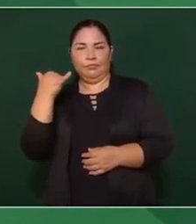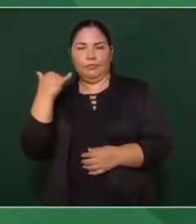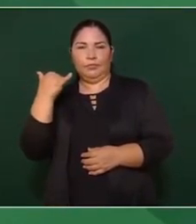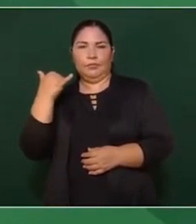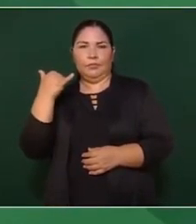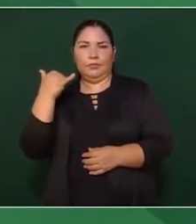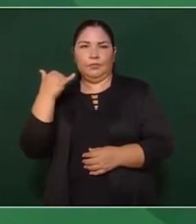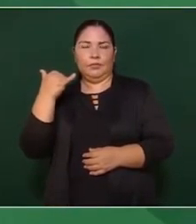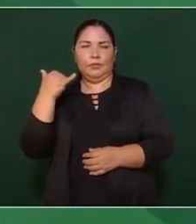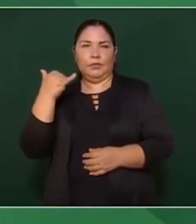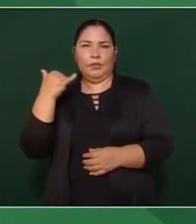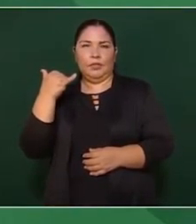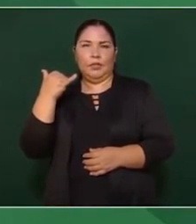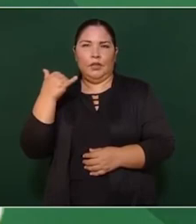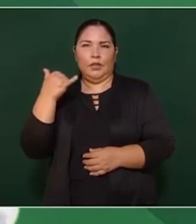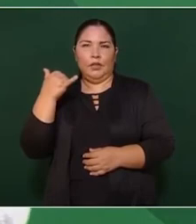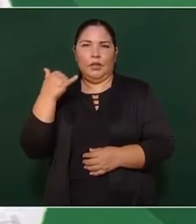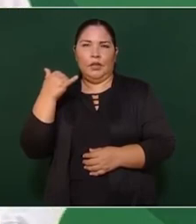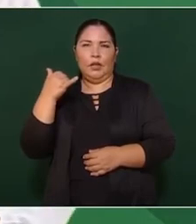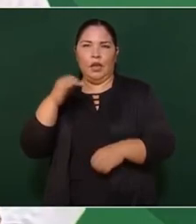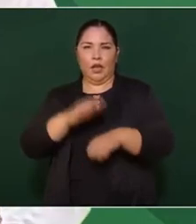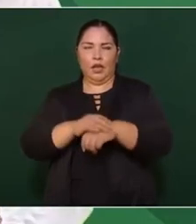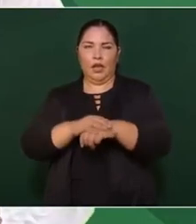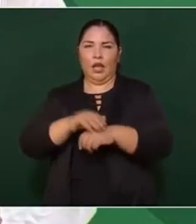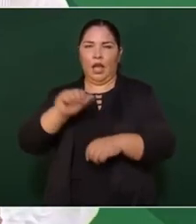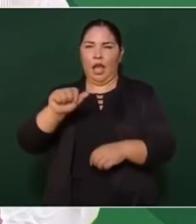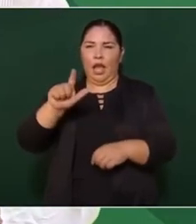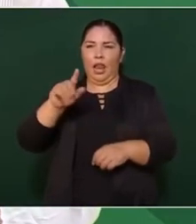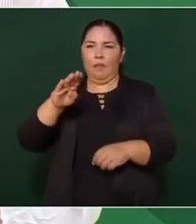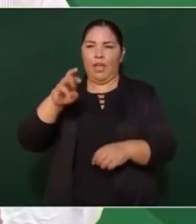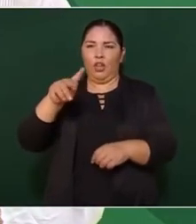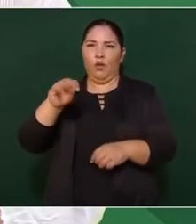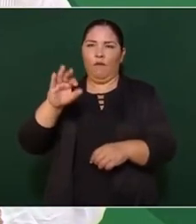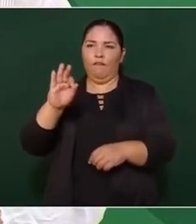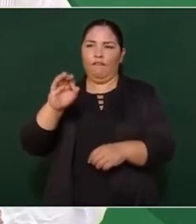Alberto Fernández, de Argentina,